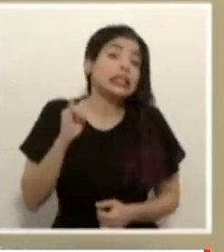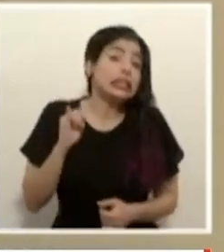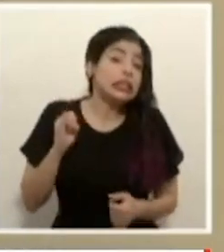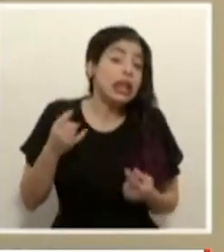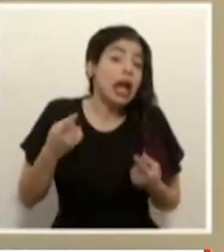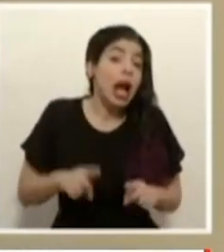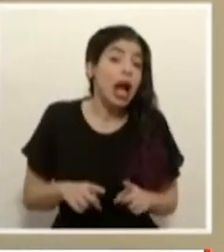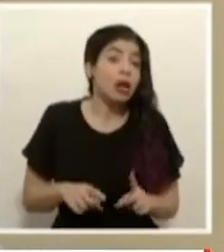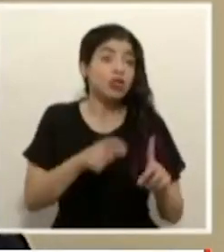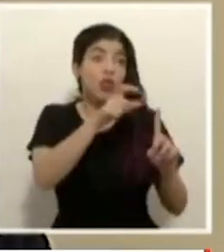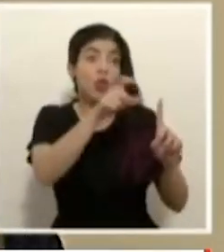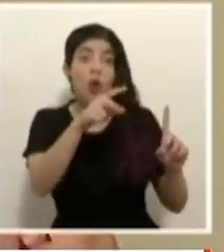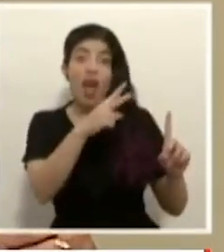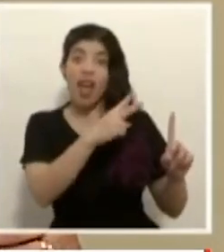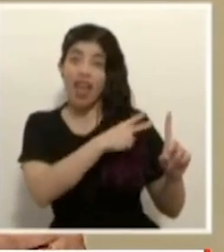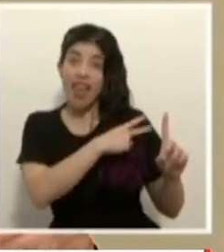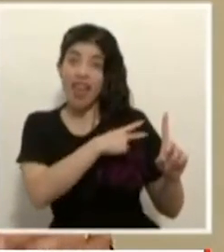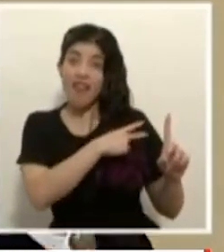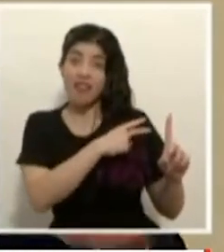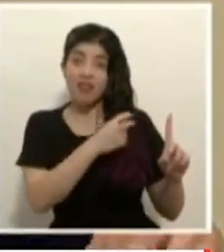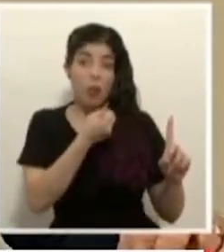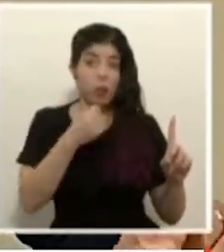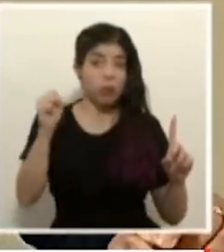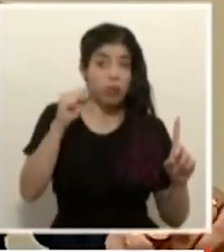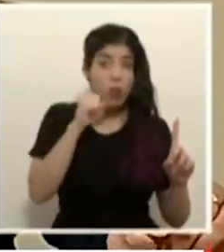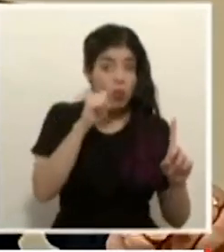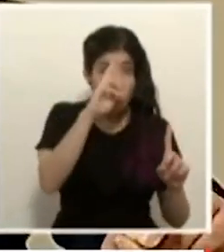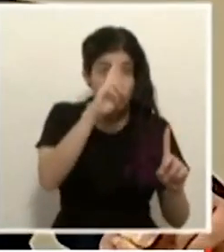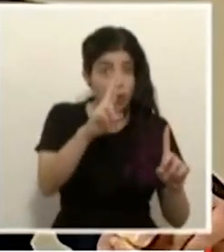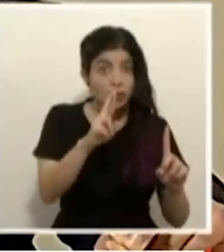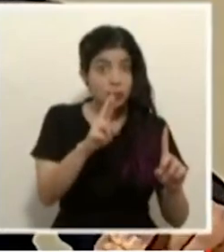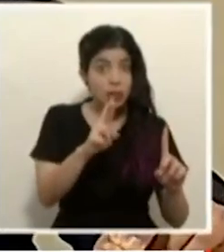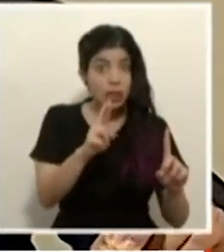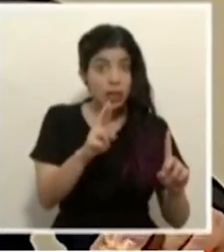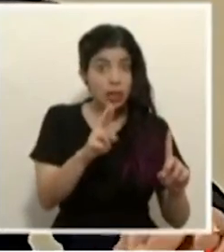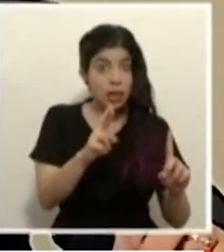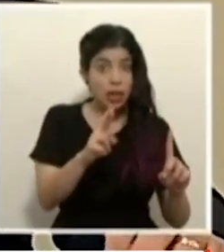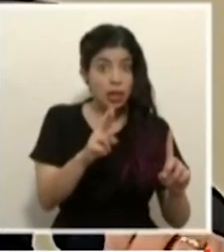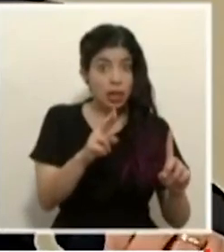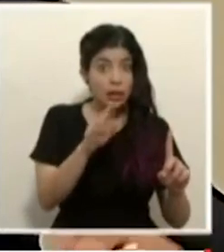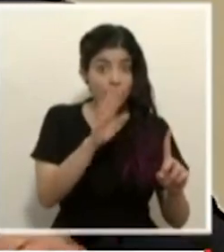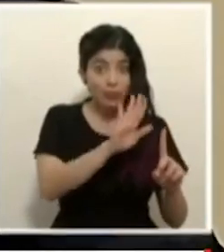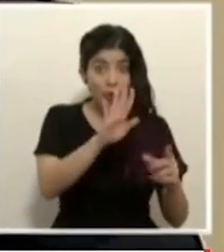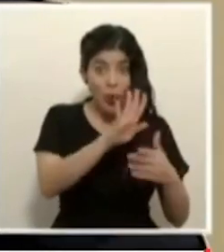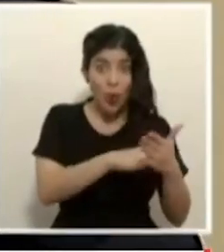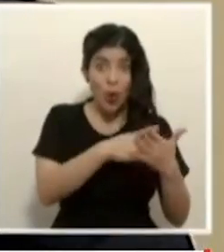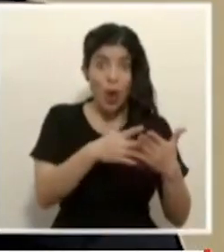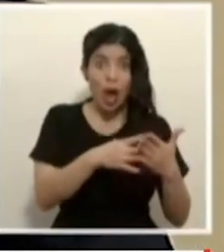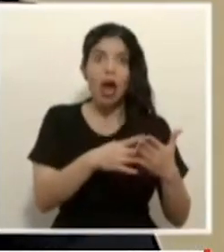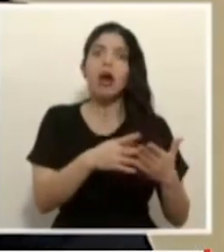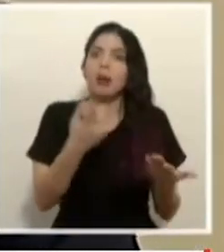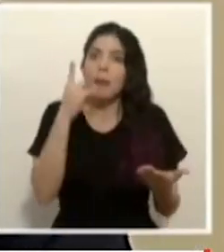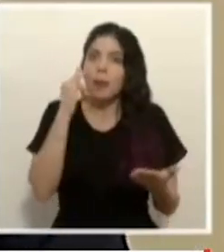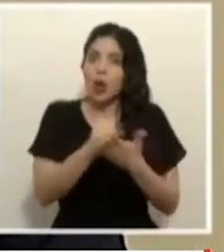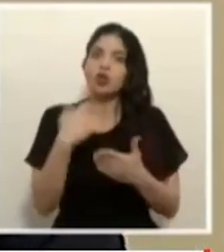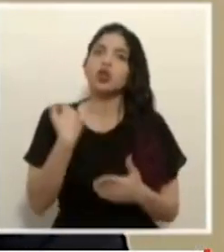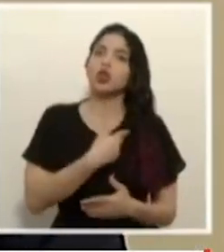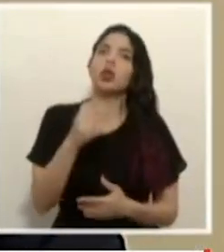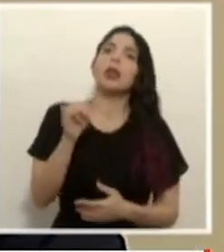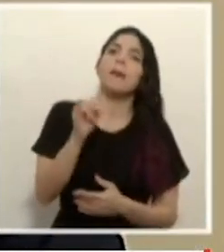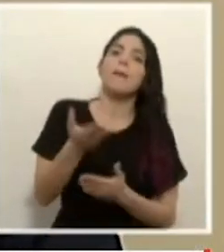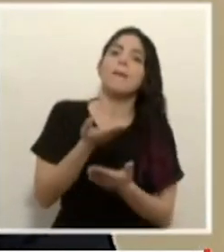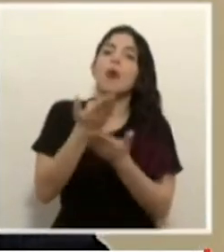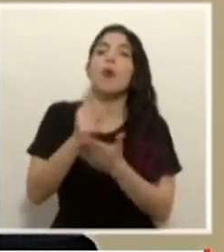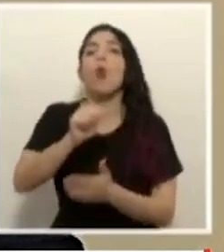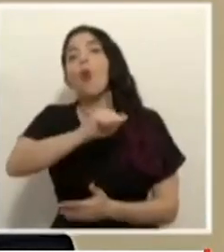que patronos y respetan esas jornadas para eso también estamos proponiendo otro